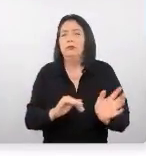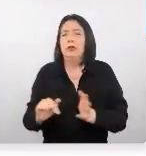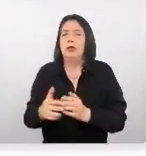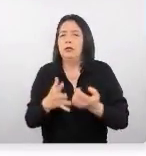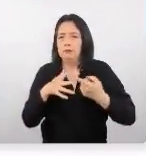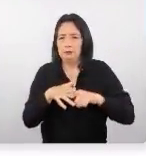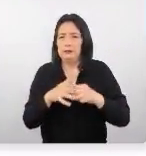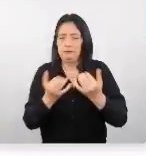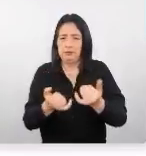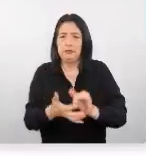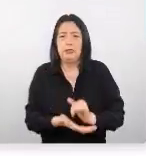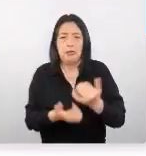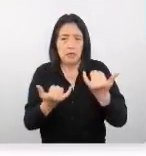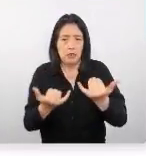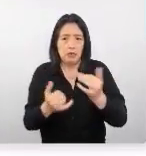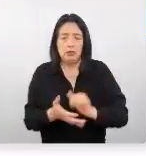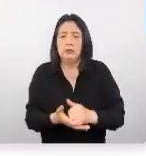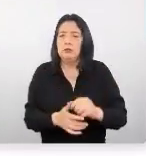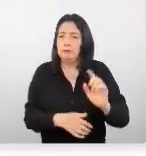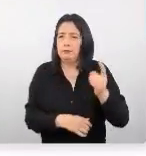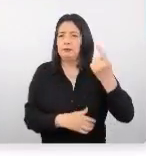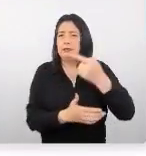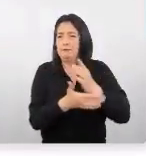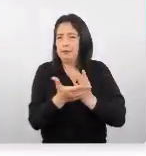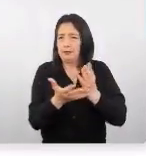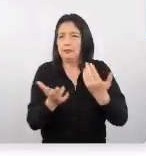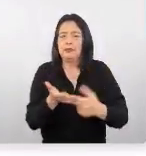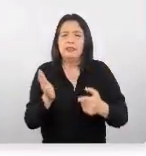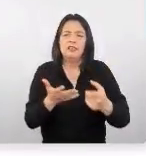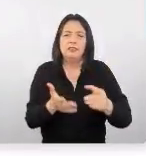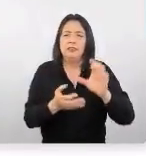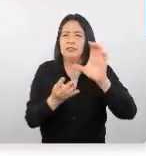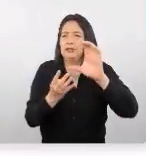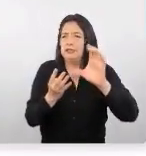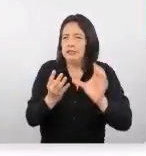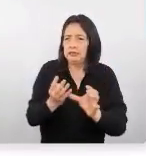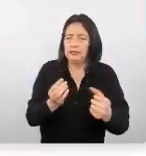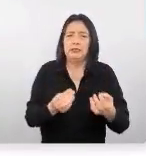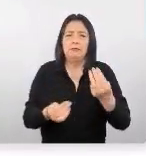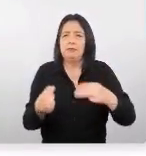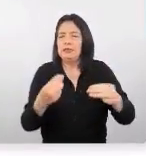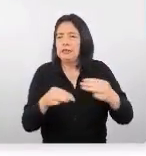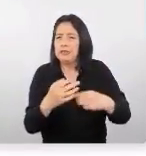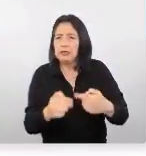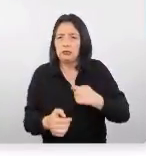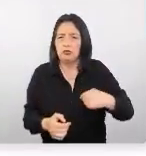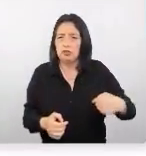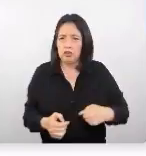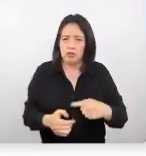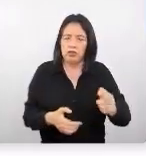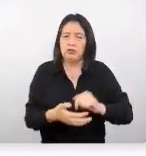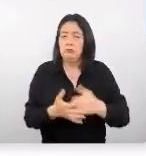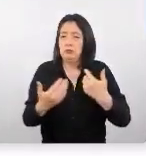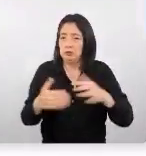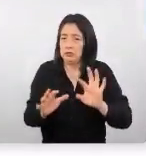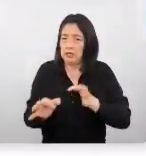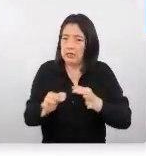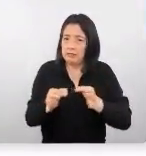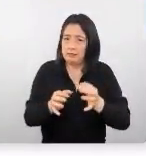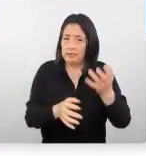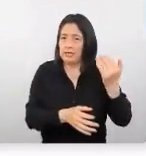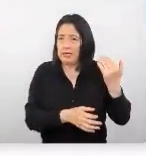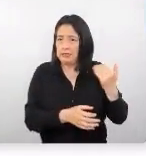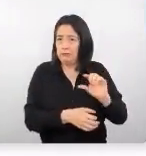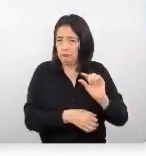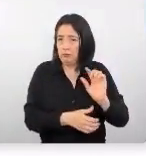iniciar el día de hoy con la primera parte que es las características del mercado chino. Como ya les había adelantado un poquito,